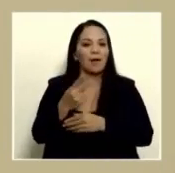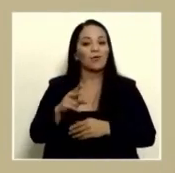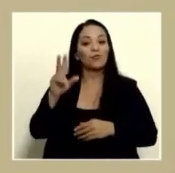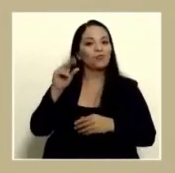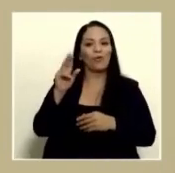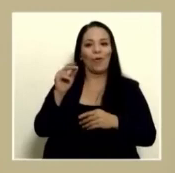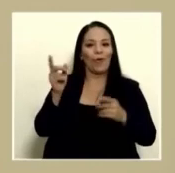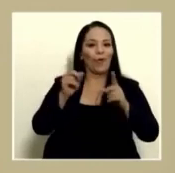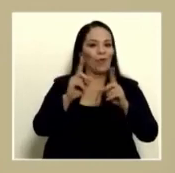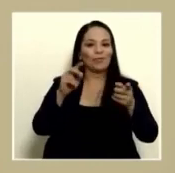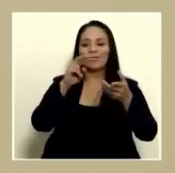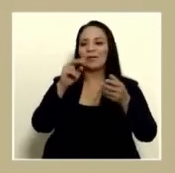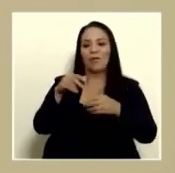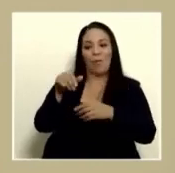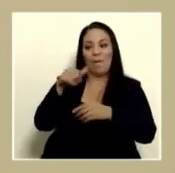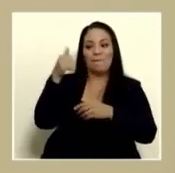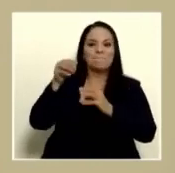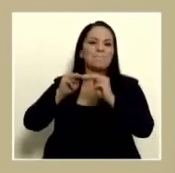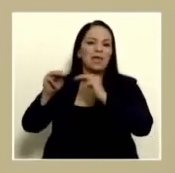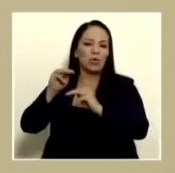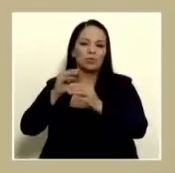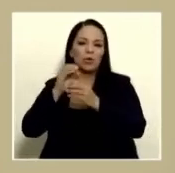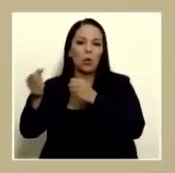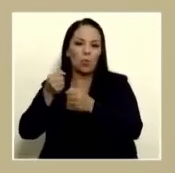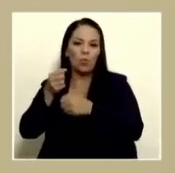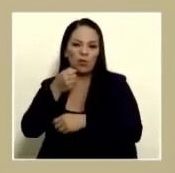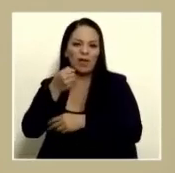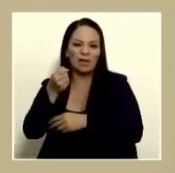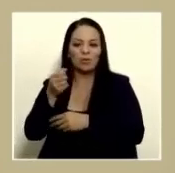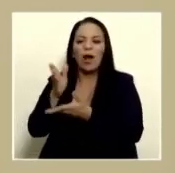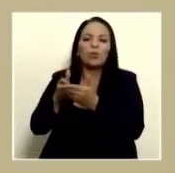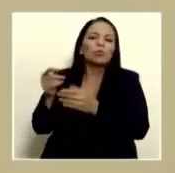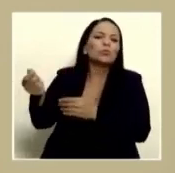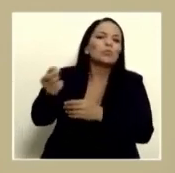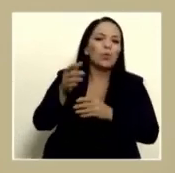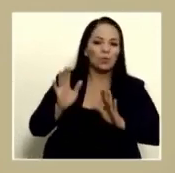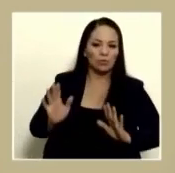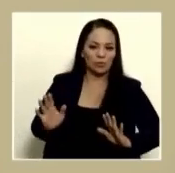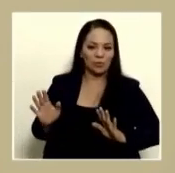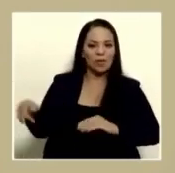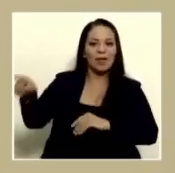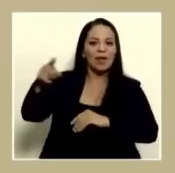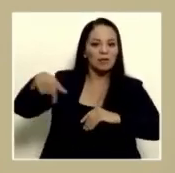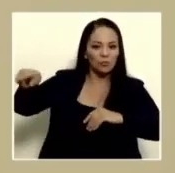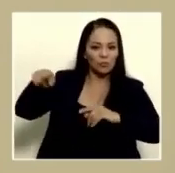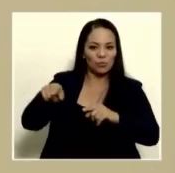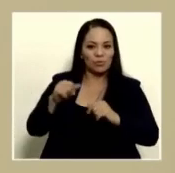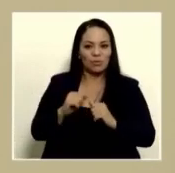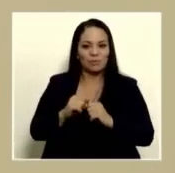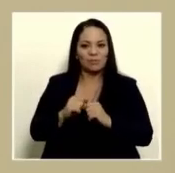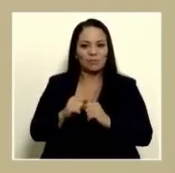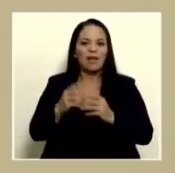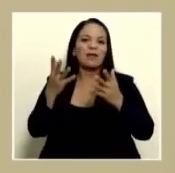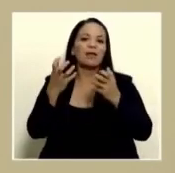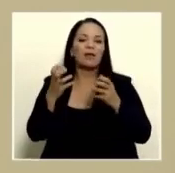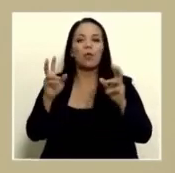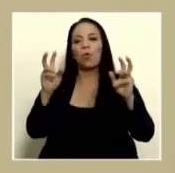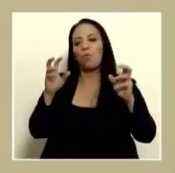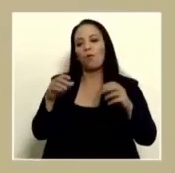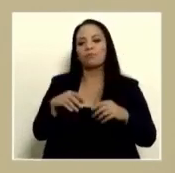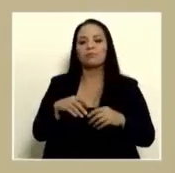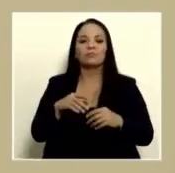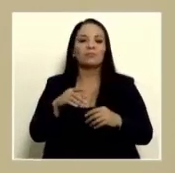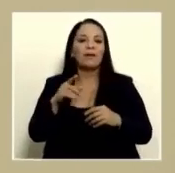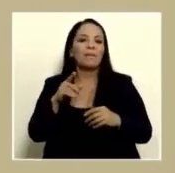algunos medios de prensa, pocos, se han querido venderles de